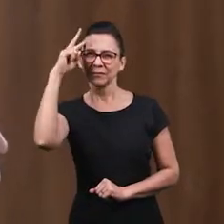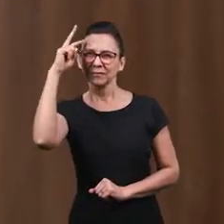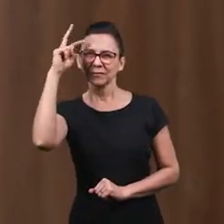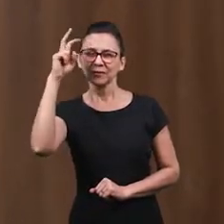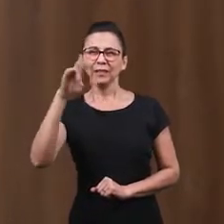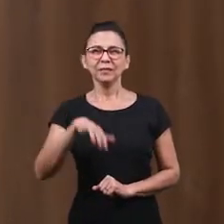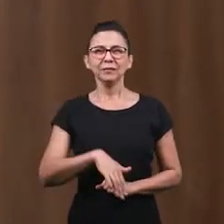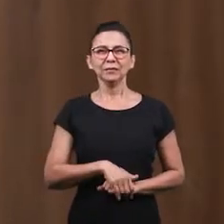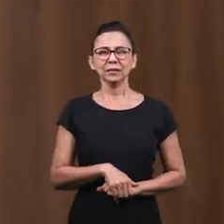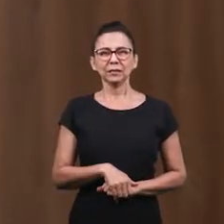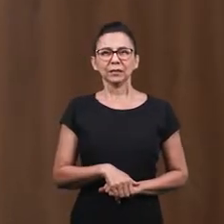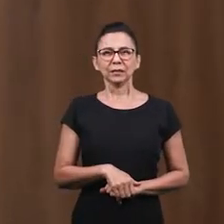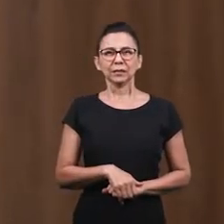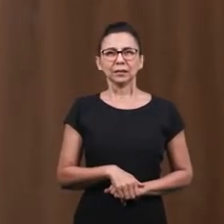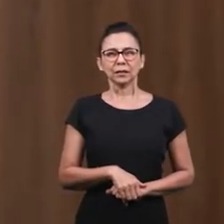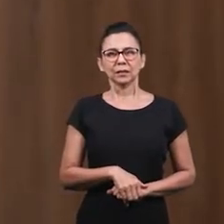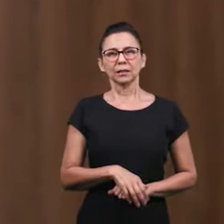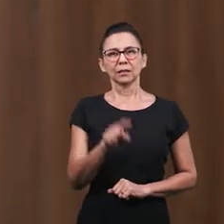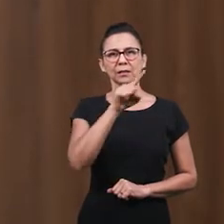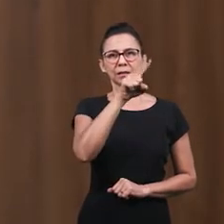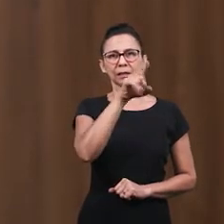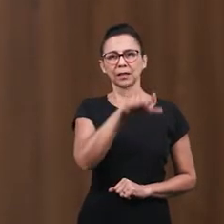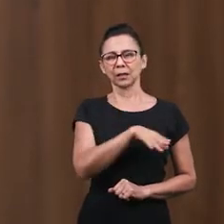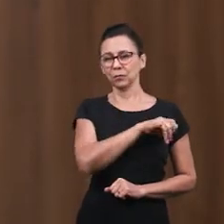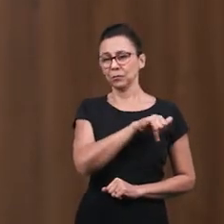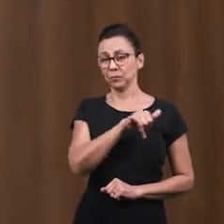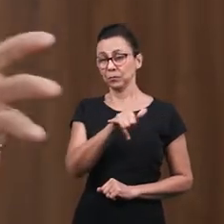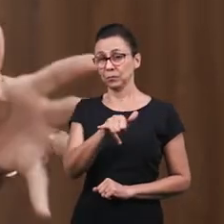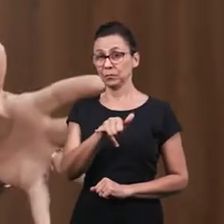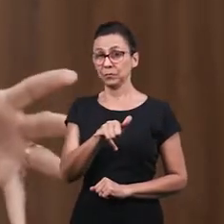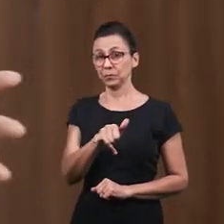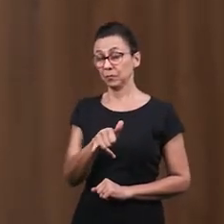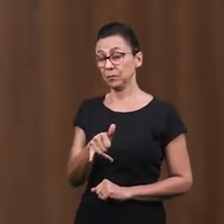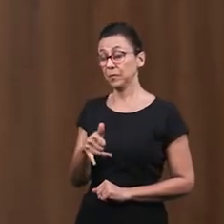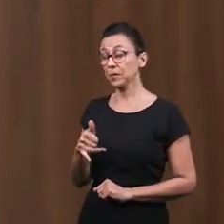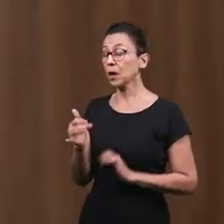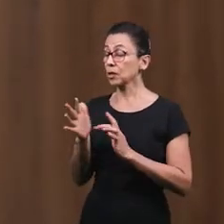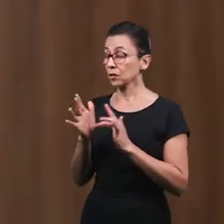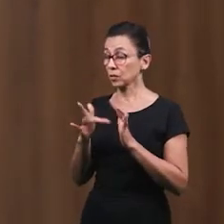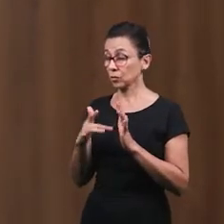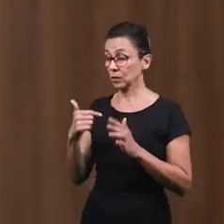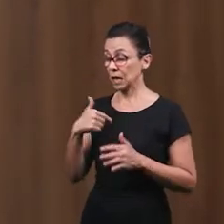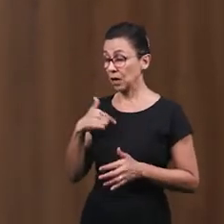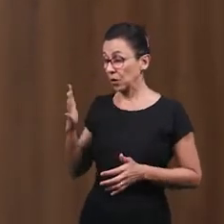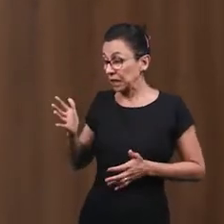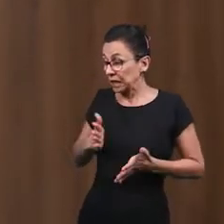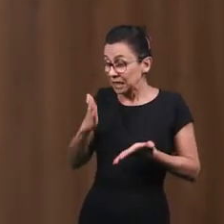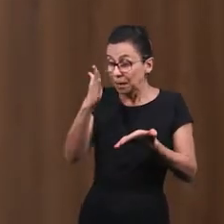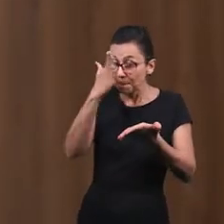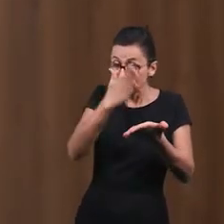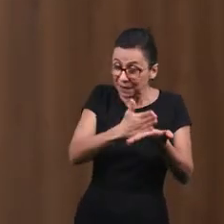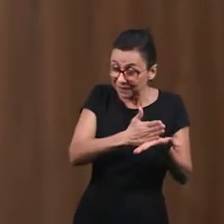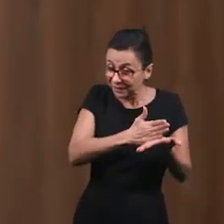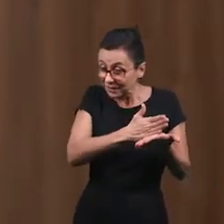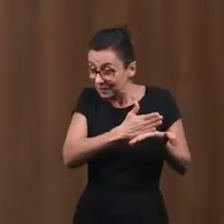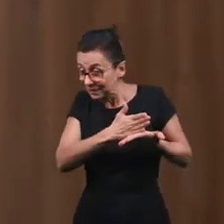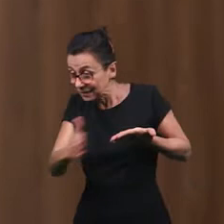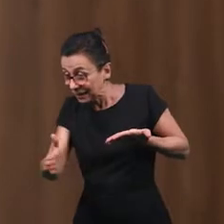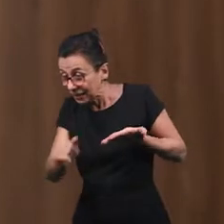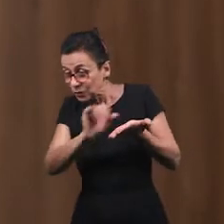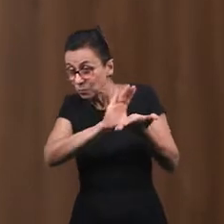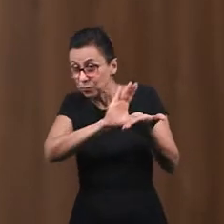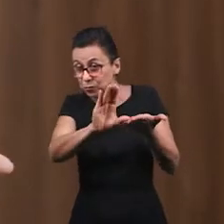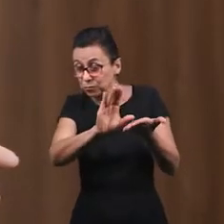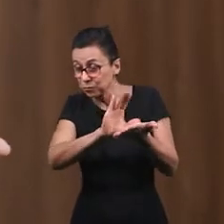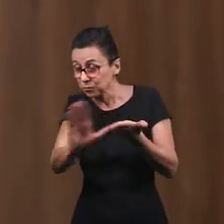Él quiere dar Una nueva vida Ustedes recuerdan Que Zaqueo Le dijo a Jesús Que él daría La mitad